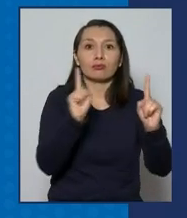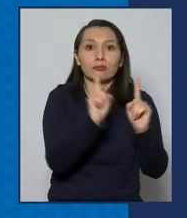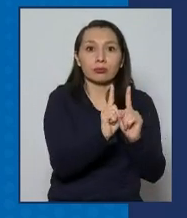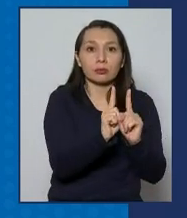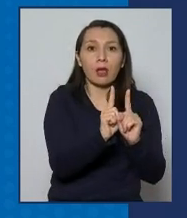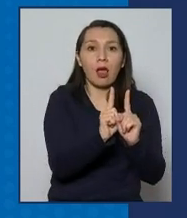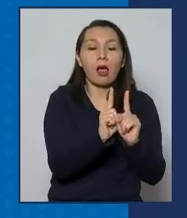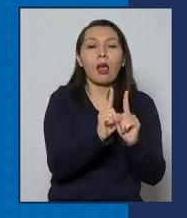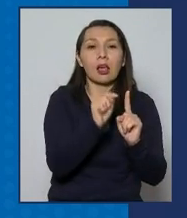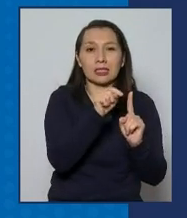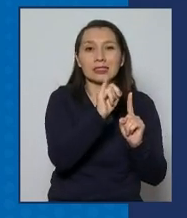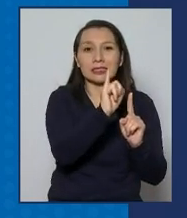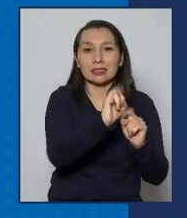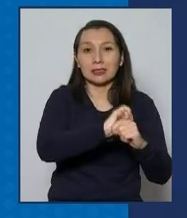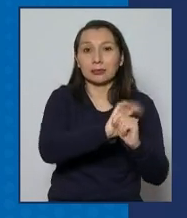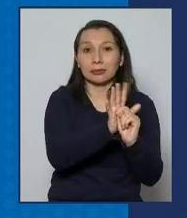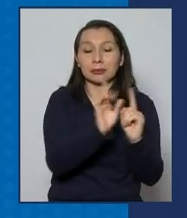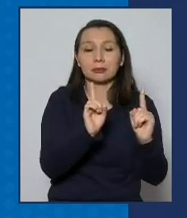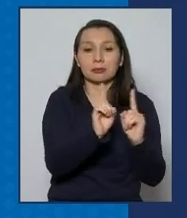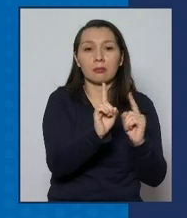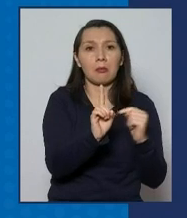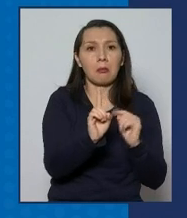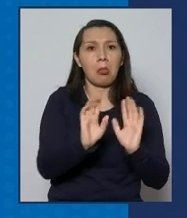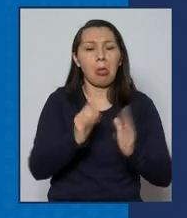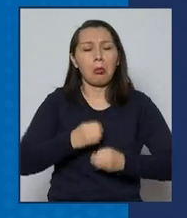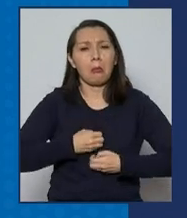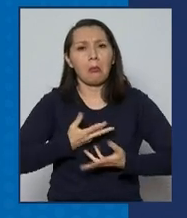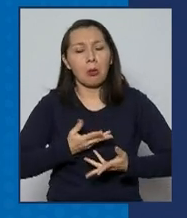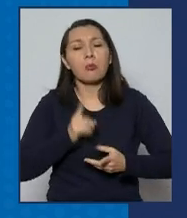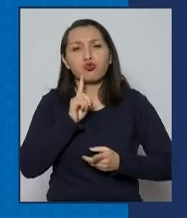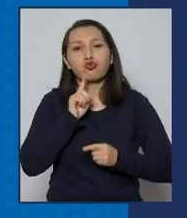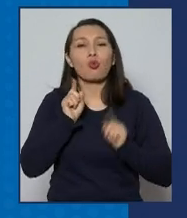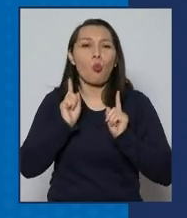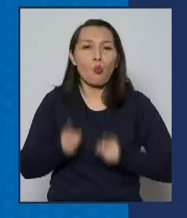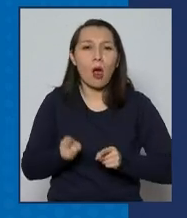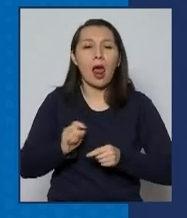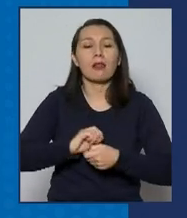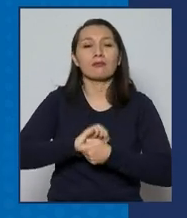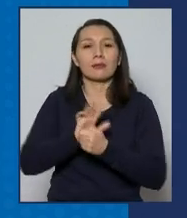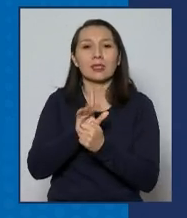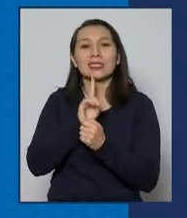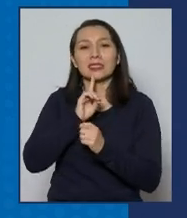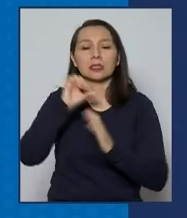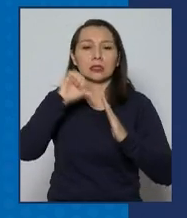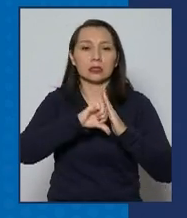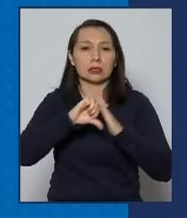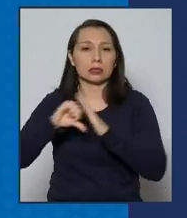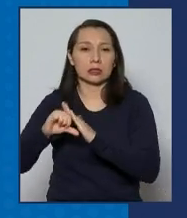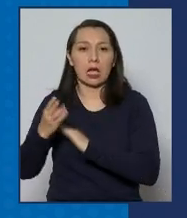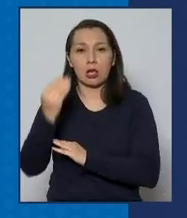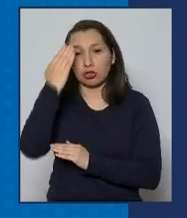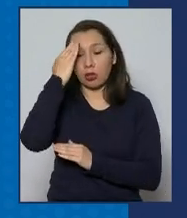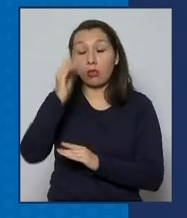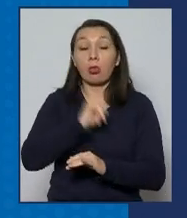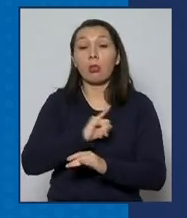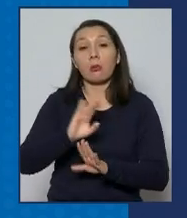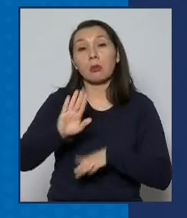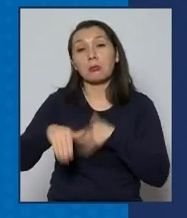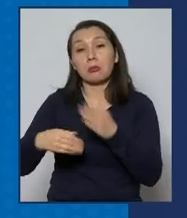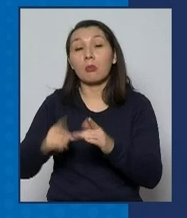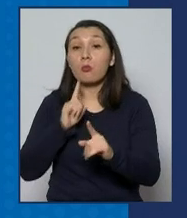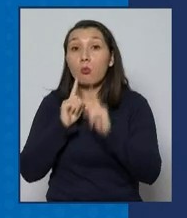estrecho de alguien que sí está enfermo que tienen que hacer como mencioné una cuarentena de 14 días y que testeados